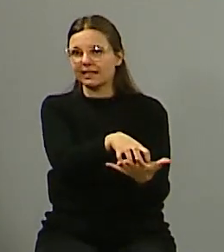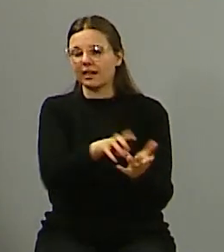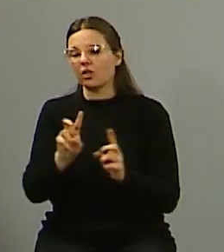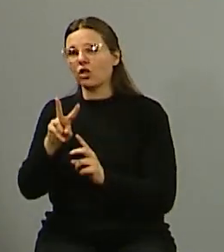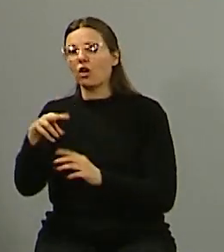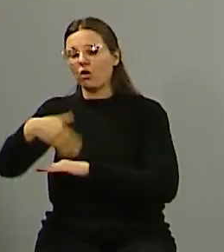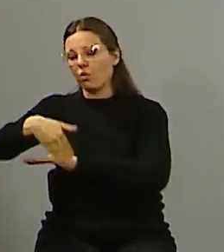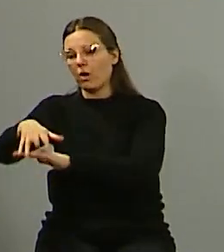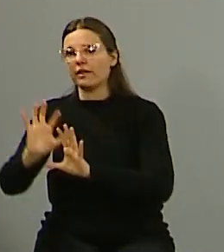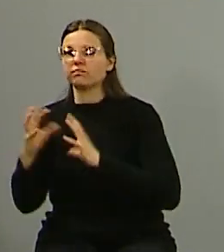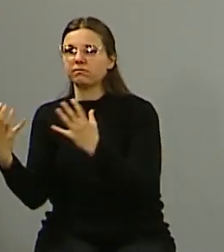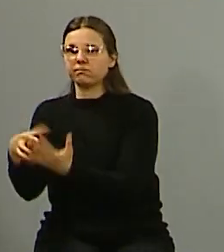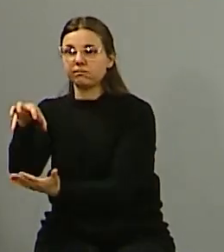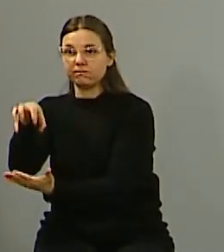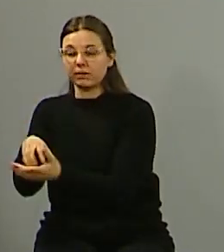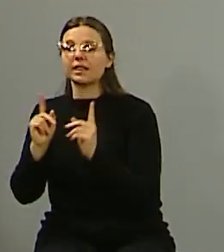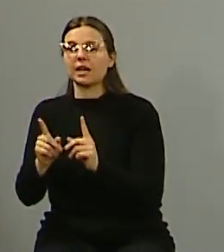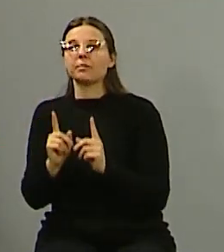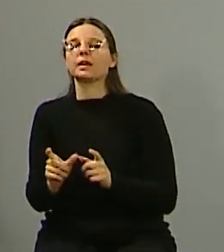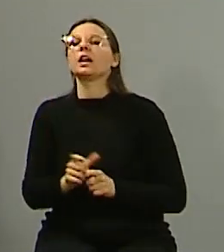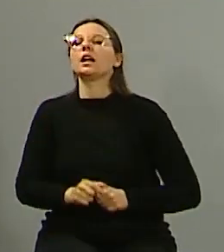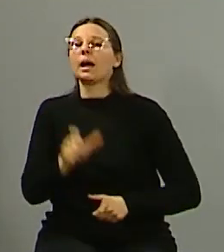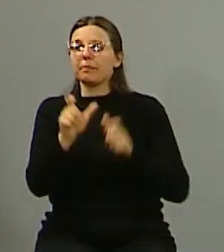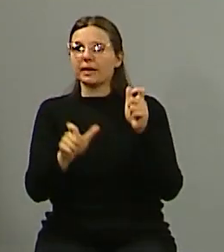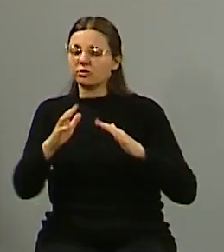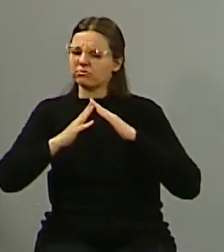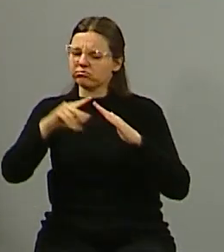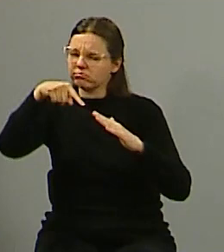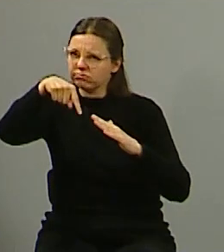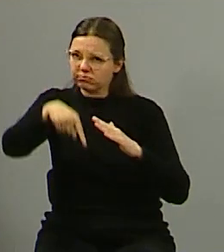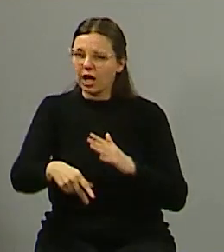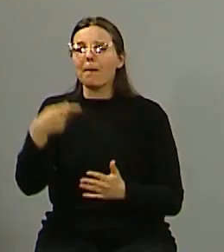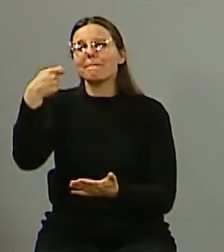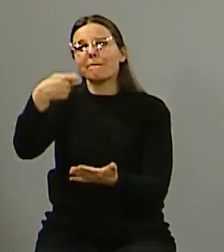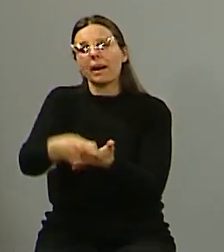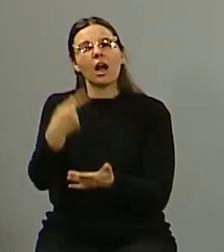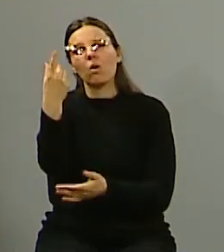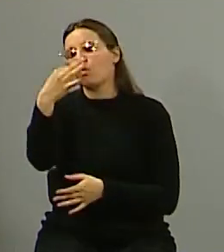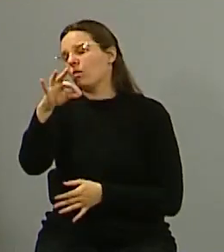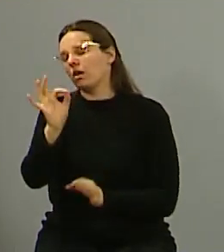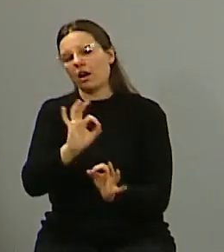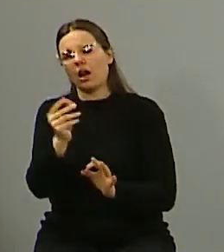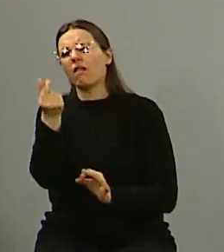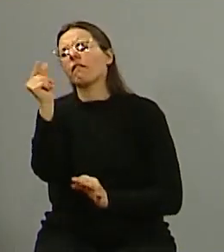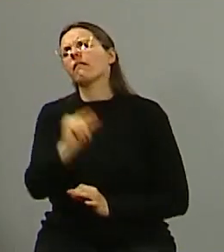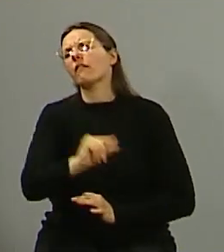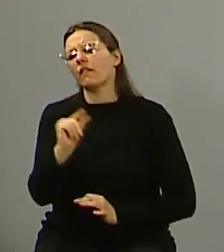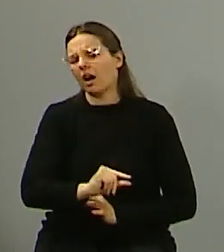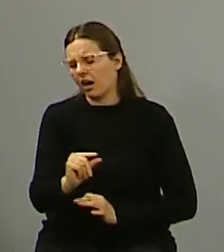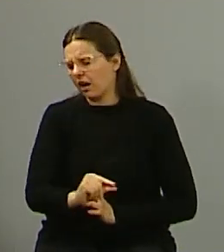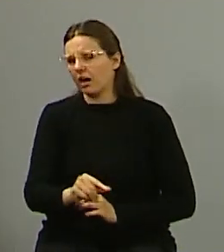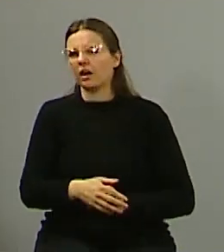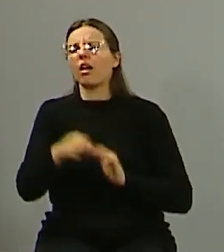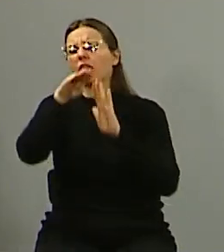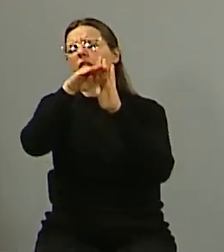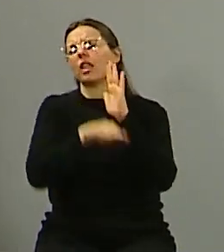los vecinos en forma colaborativa pagan eso, se hace una sola vez, se paga una sola vez, es súper barato, va con descuento de tasas y